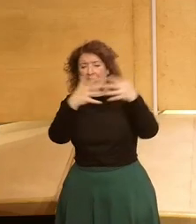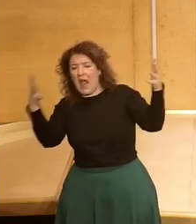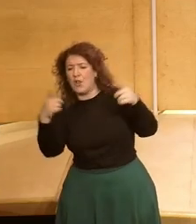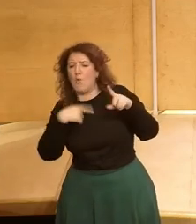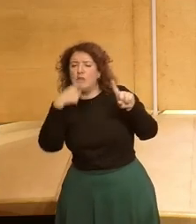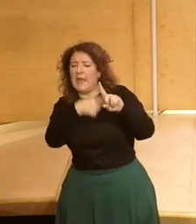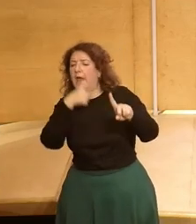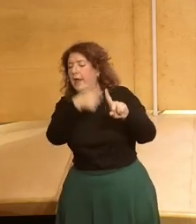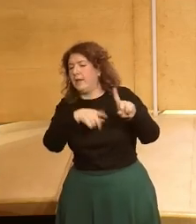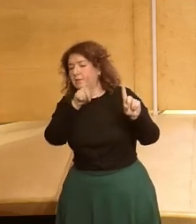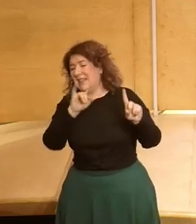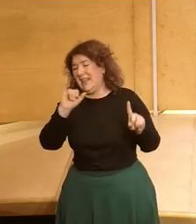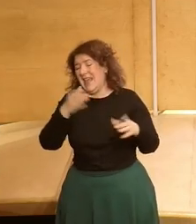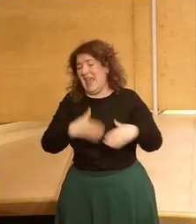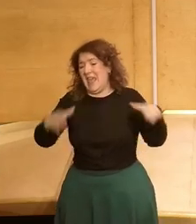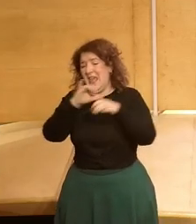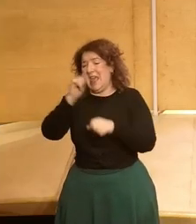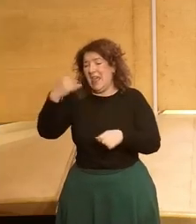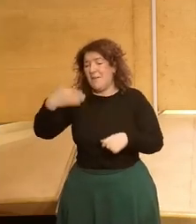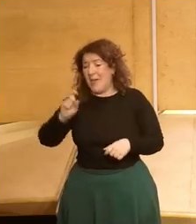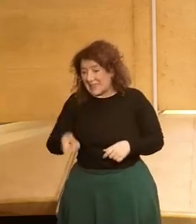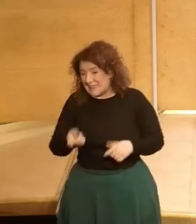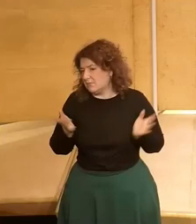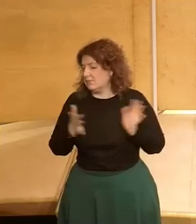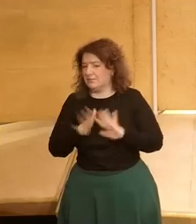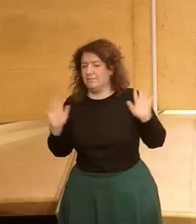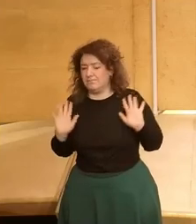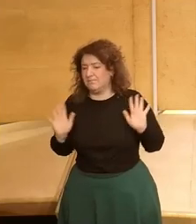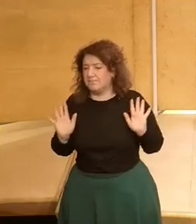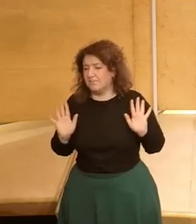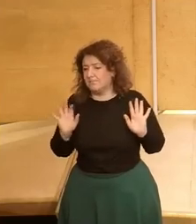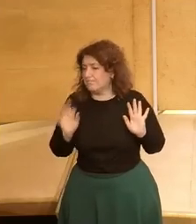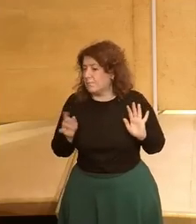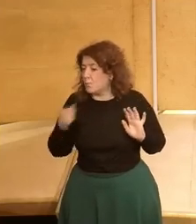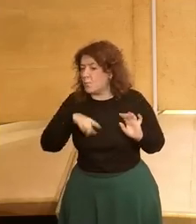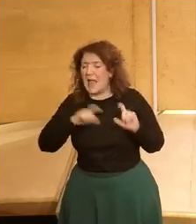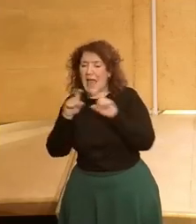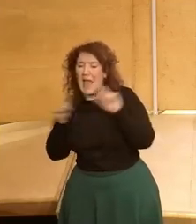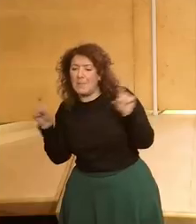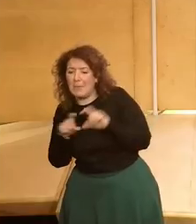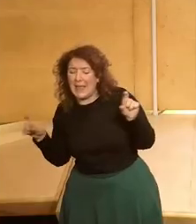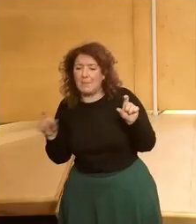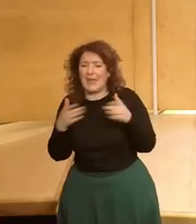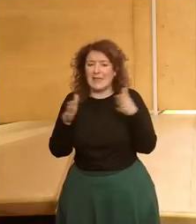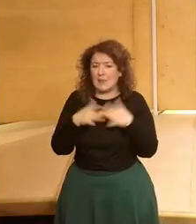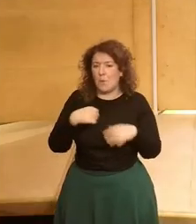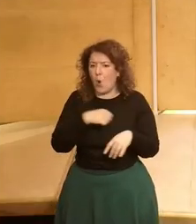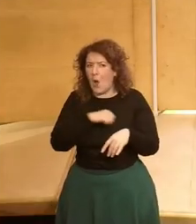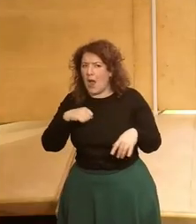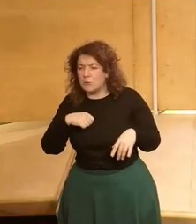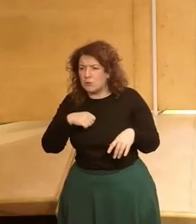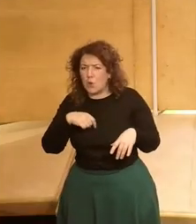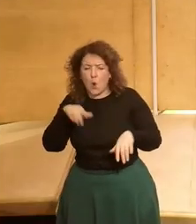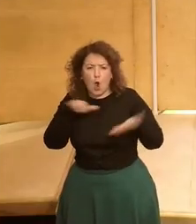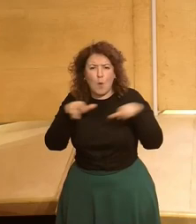de siempre en el IBEX es verdad que para muchas pymes o muchos autónomos es difícil enterarse